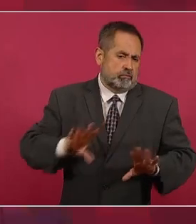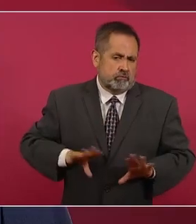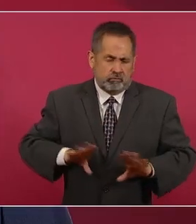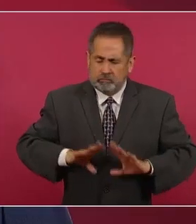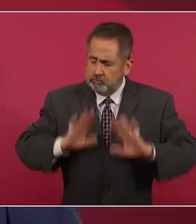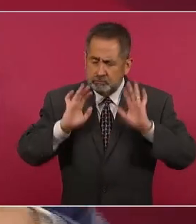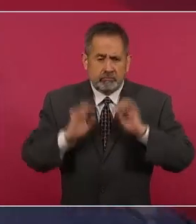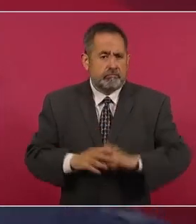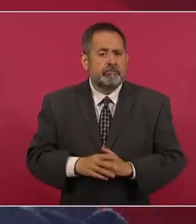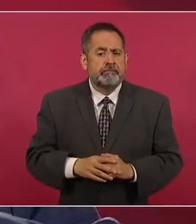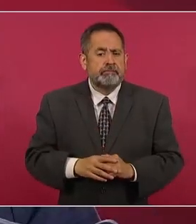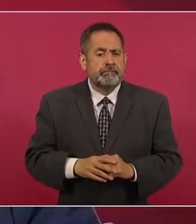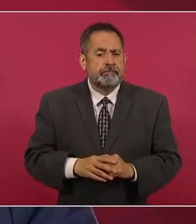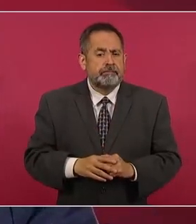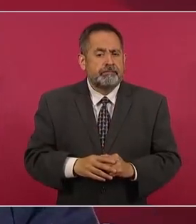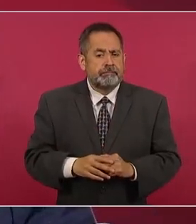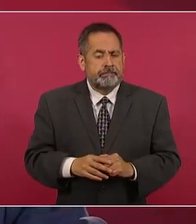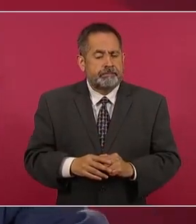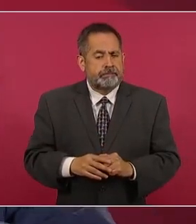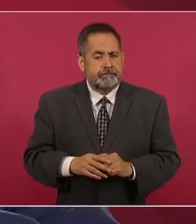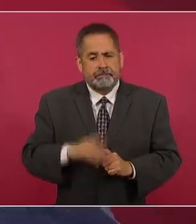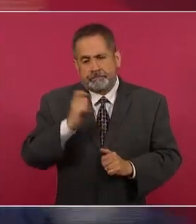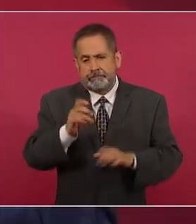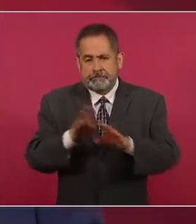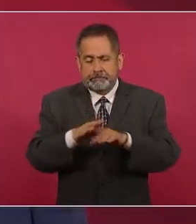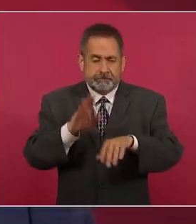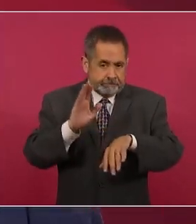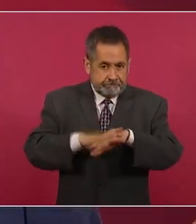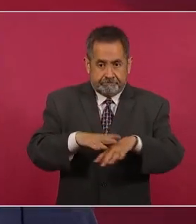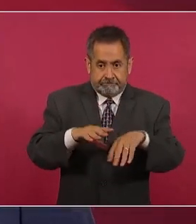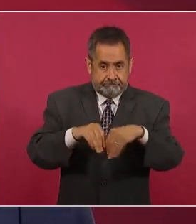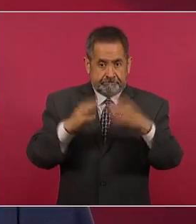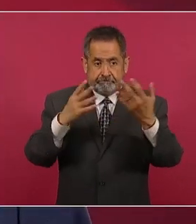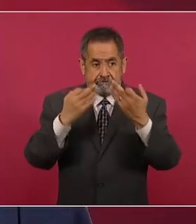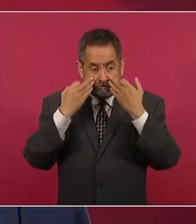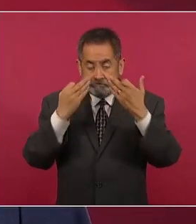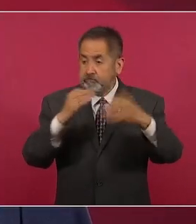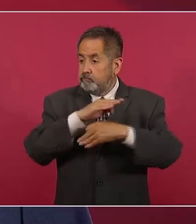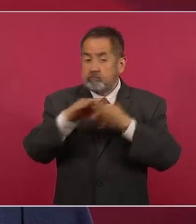y que sea transparente el debate